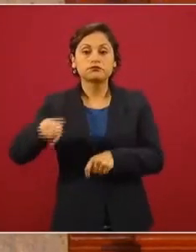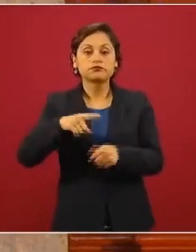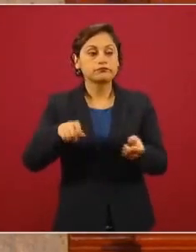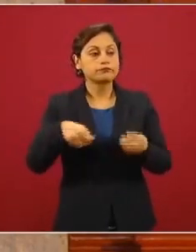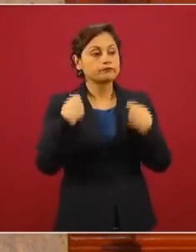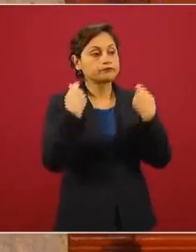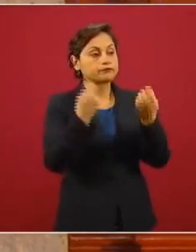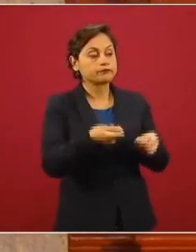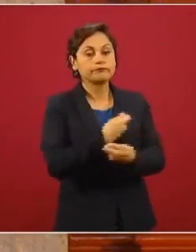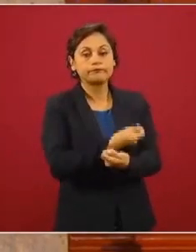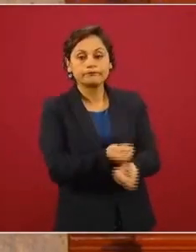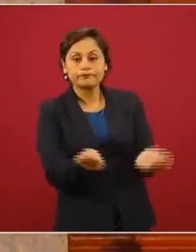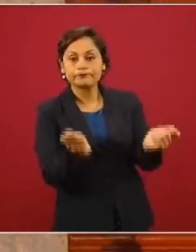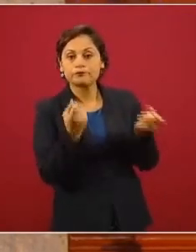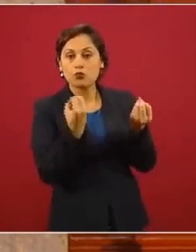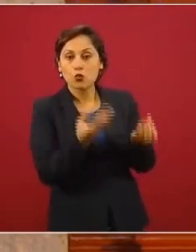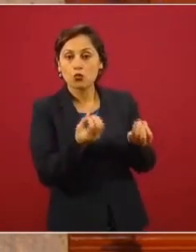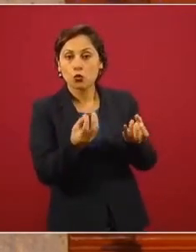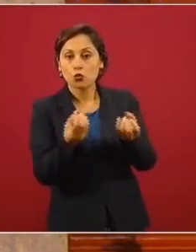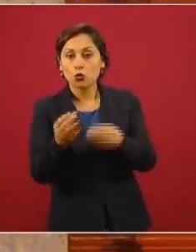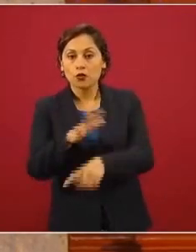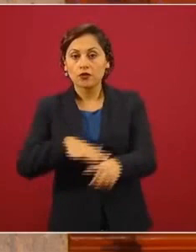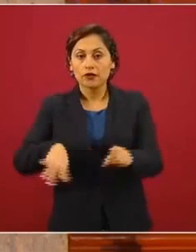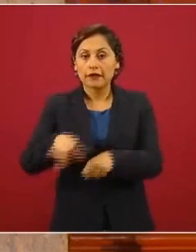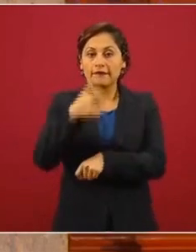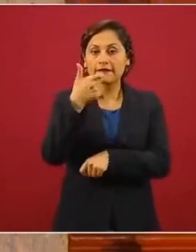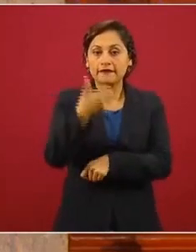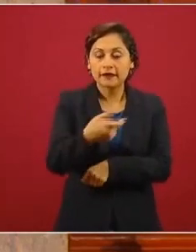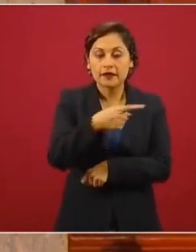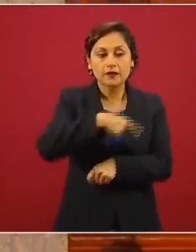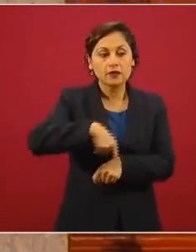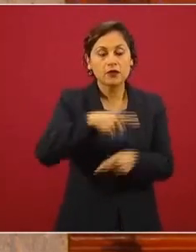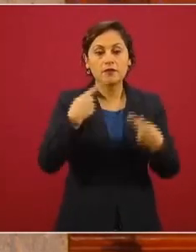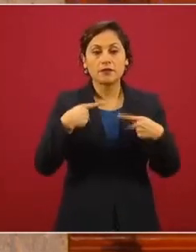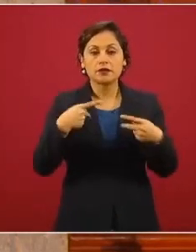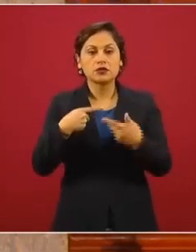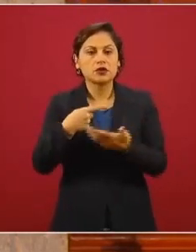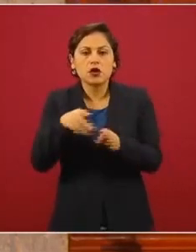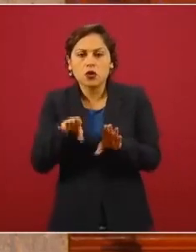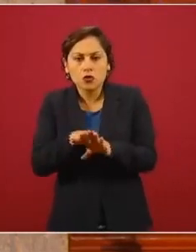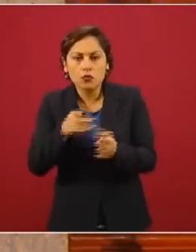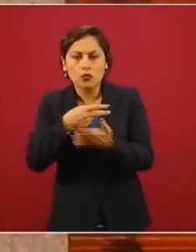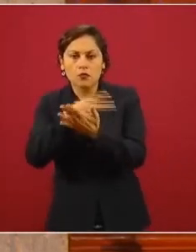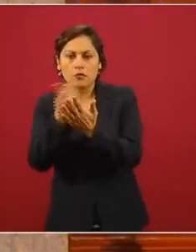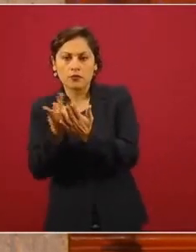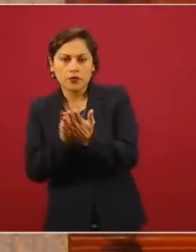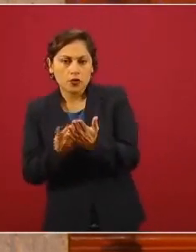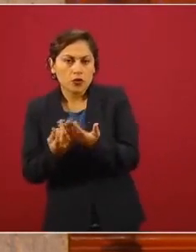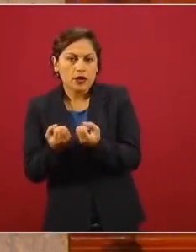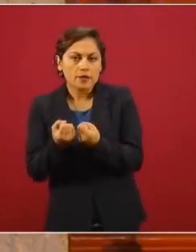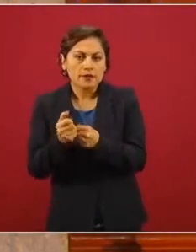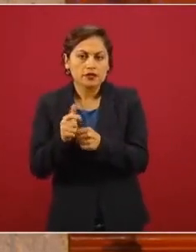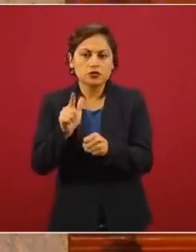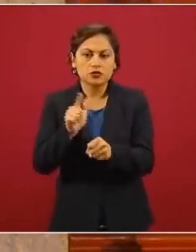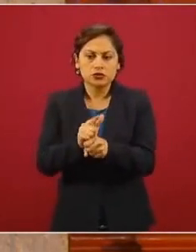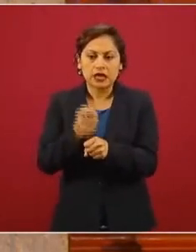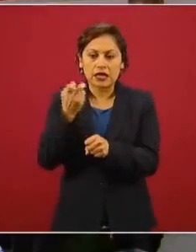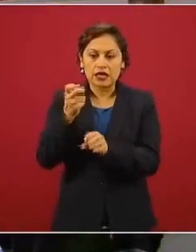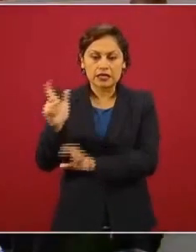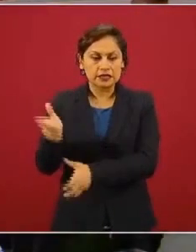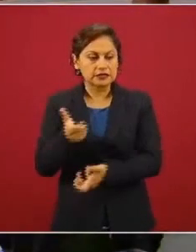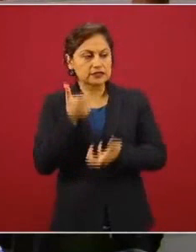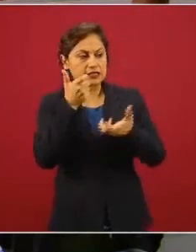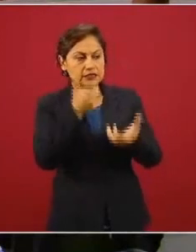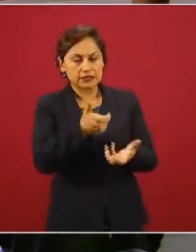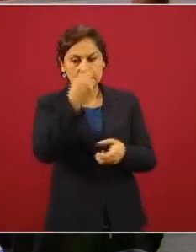público, de dinero público entre los afectados a través de los programas sociales. Es dinero sin ninguna utilidad efectiva